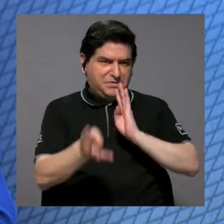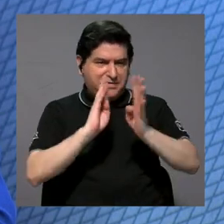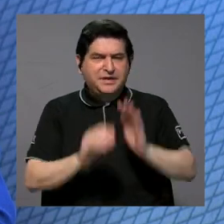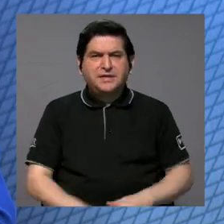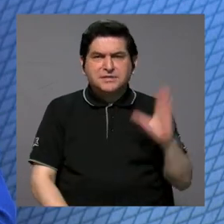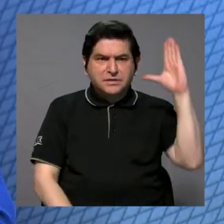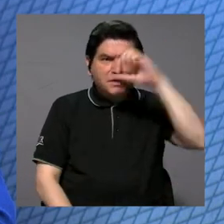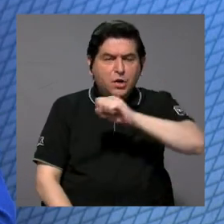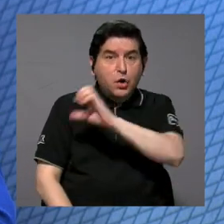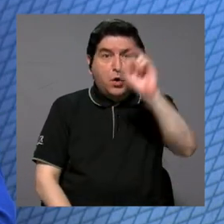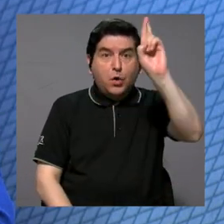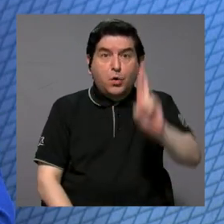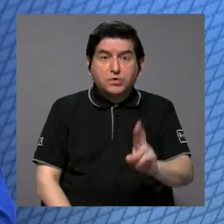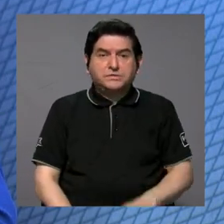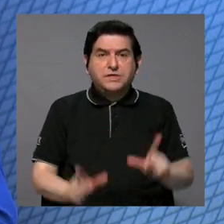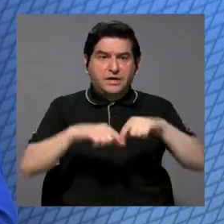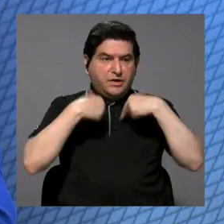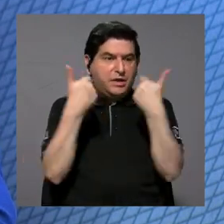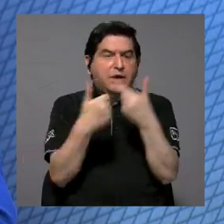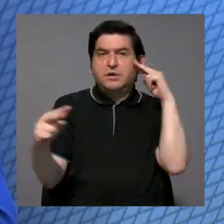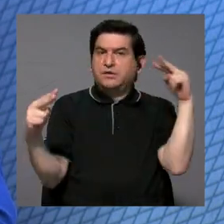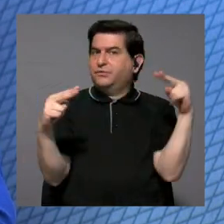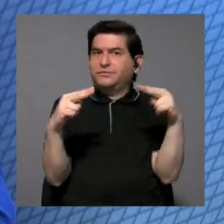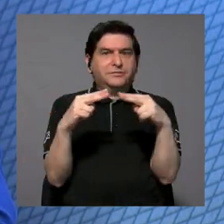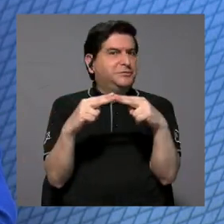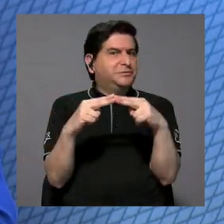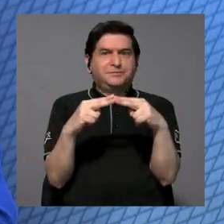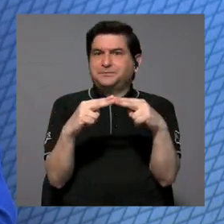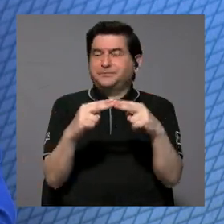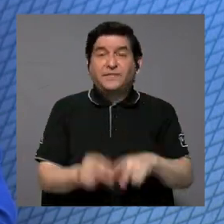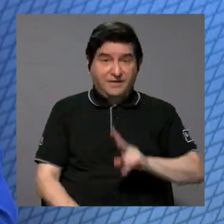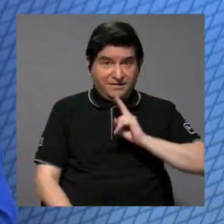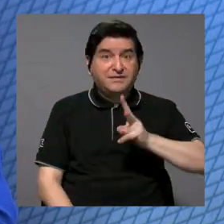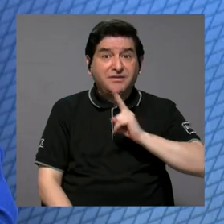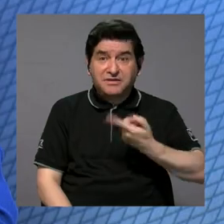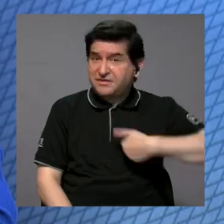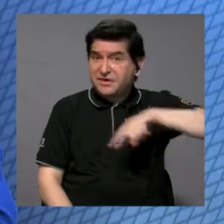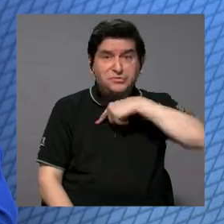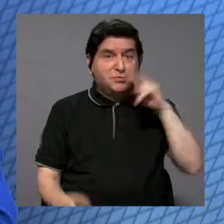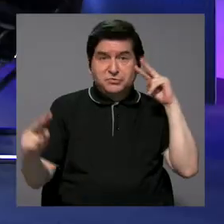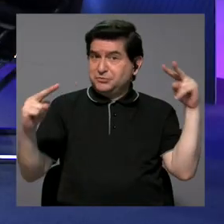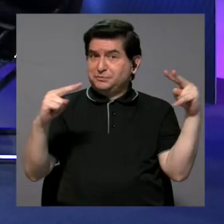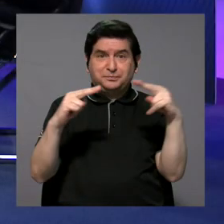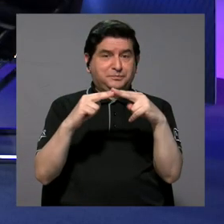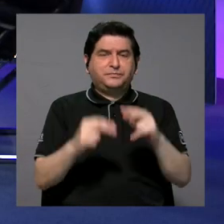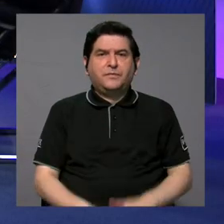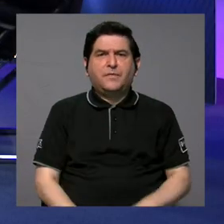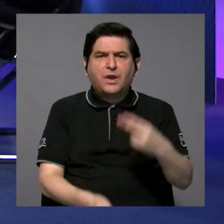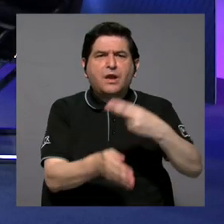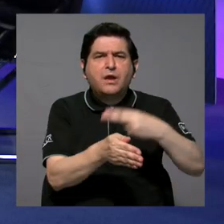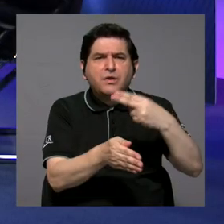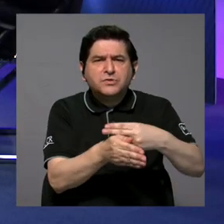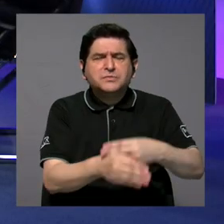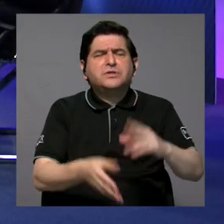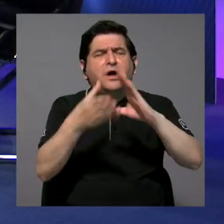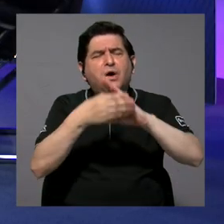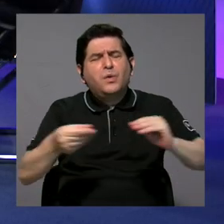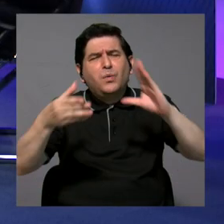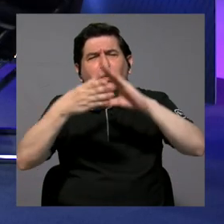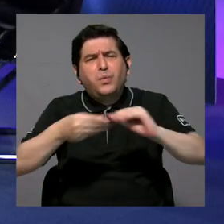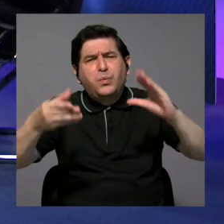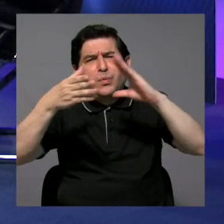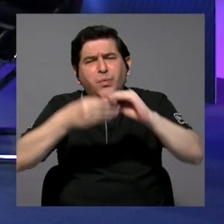Descubrimos una Costa Rica que en el grupo no conocíamos, ¿verdad? Es que realmente no lo conocíamos. El hospital nos contó, ¿verdad? Y nos relató